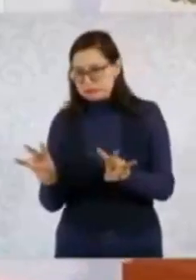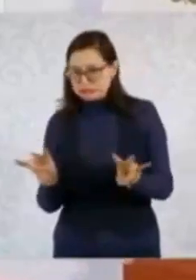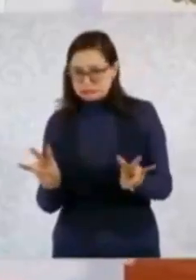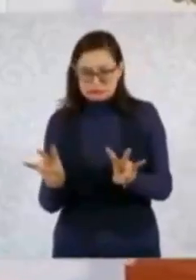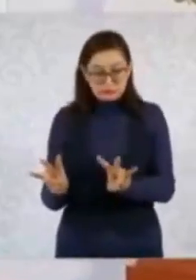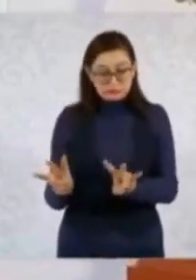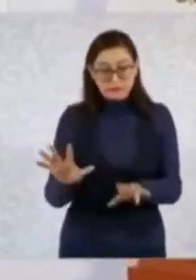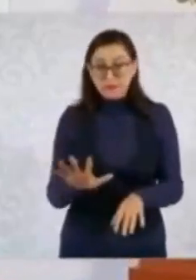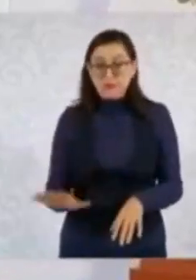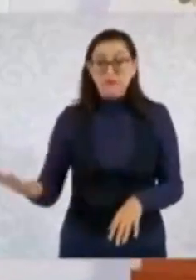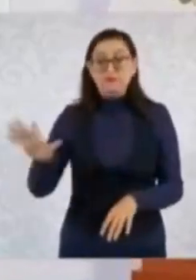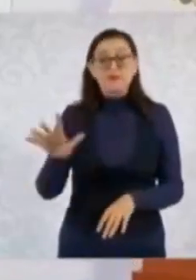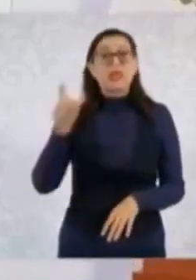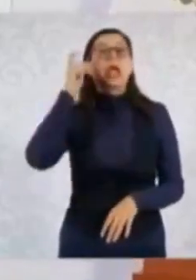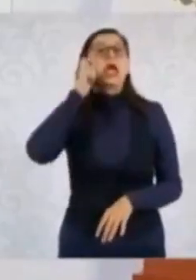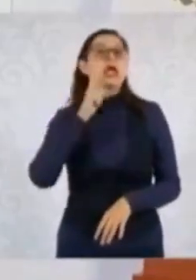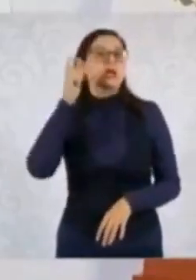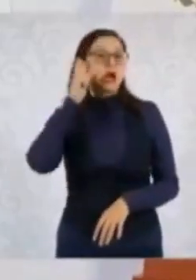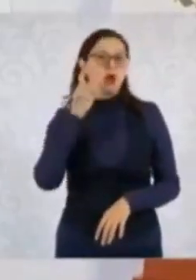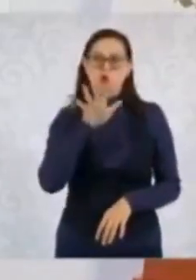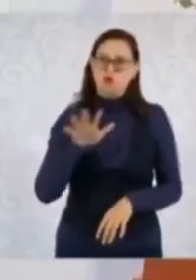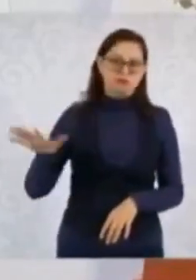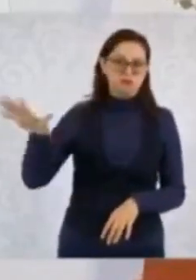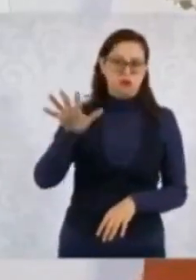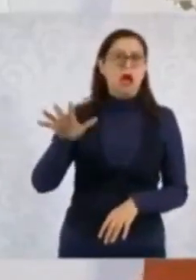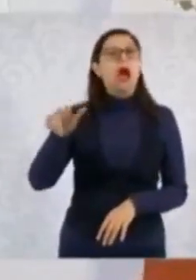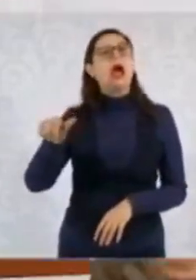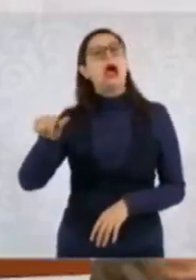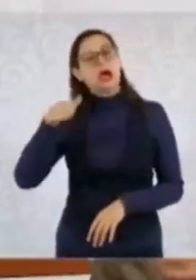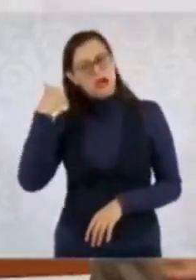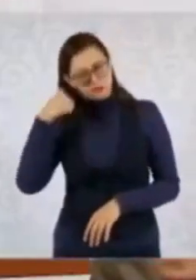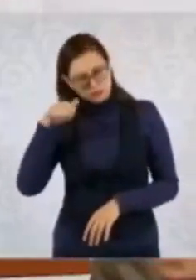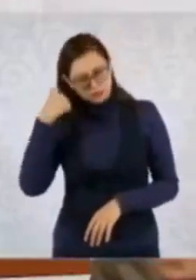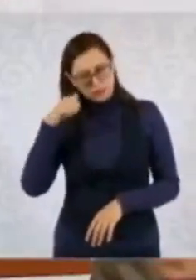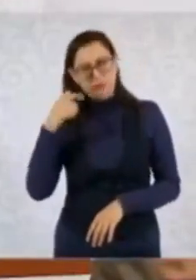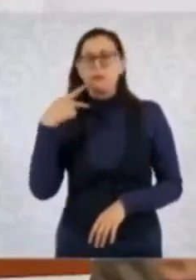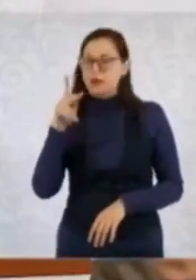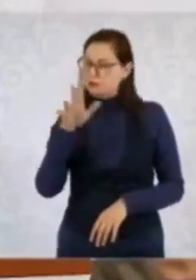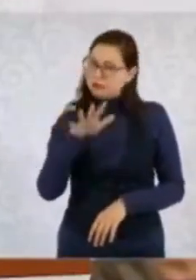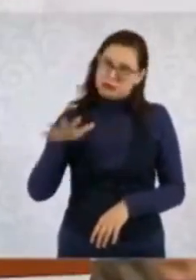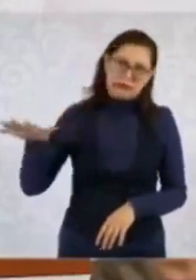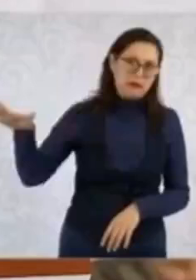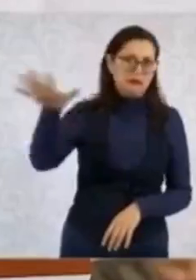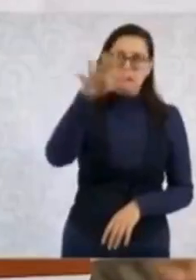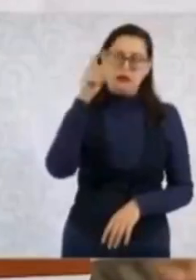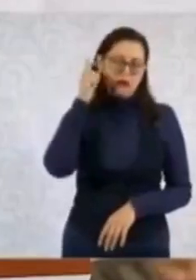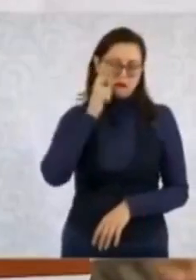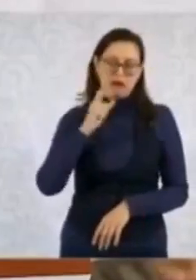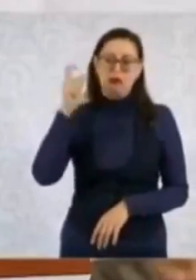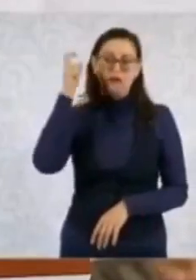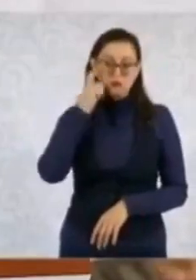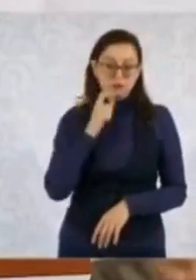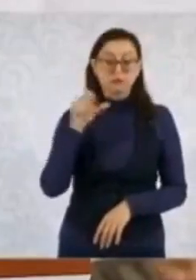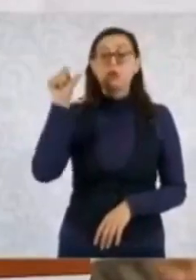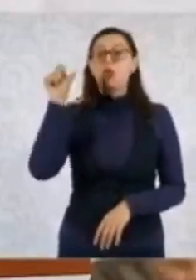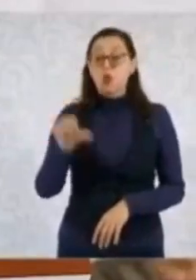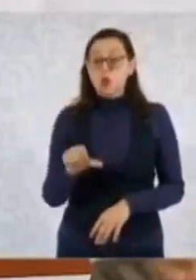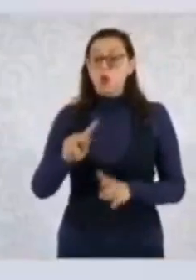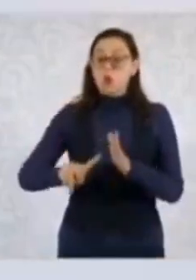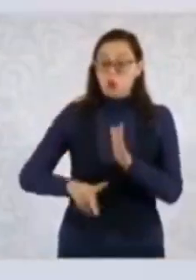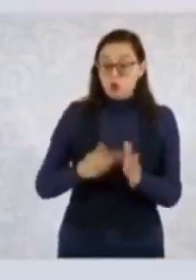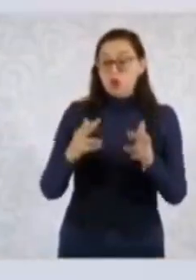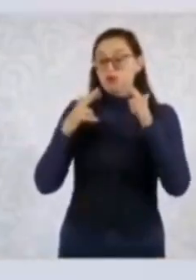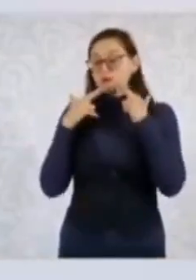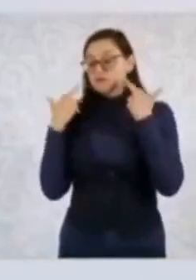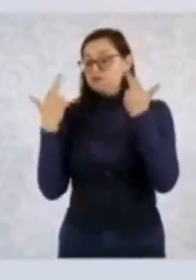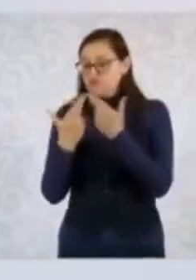El día de hoy nos vamos a reunir de nuevo para hacer una evaluación. Se está atendiendo